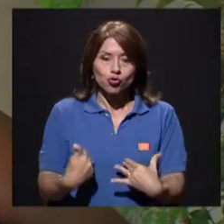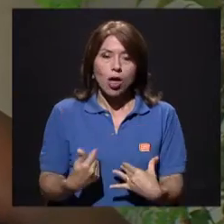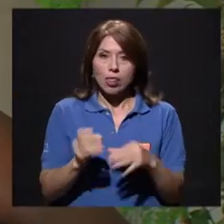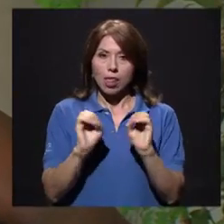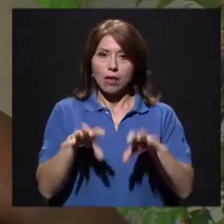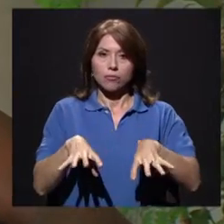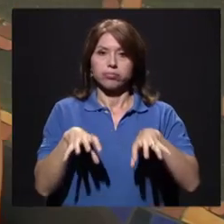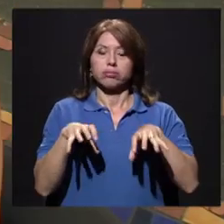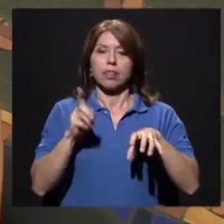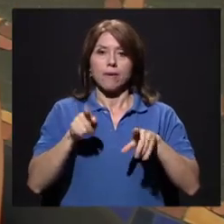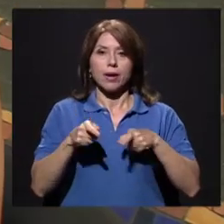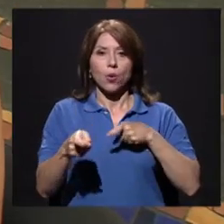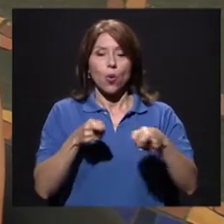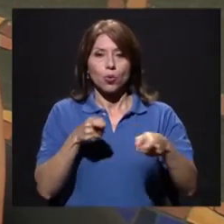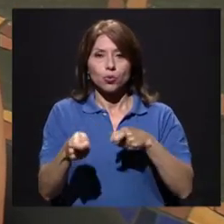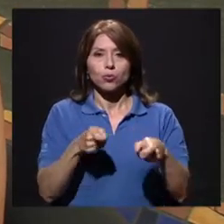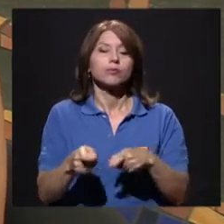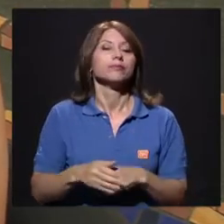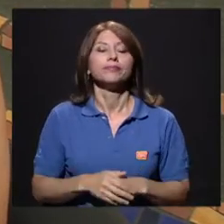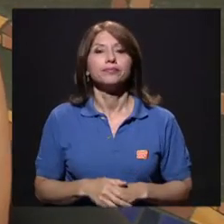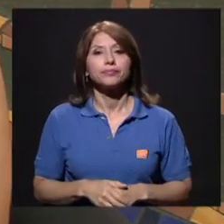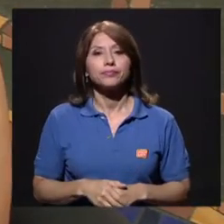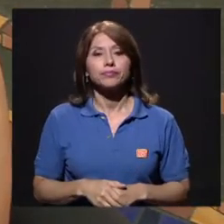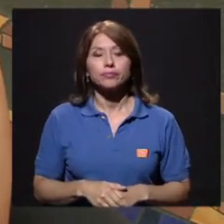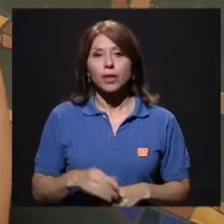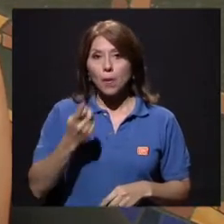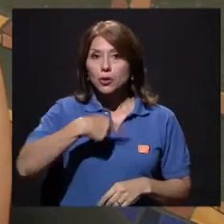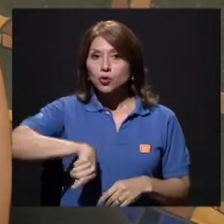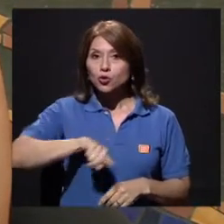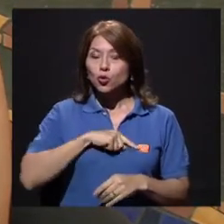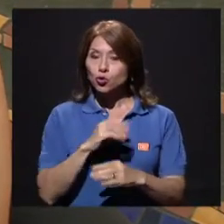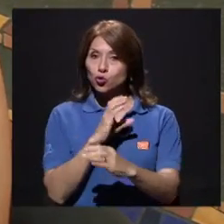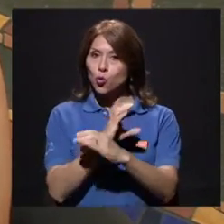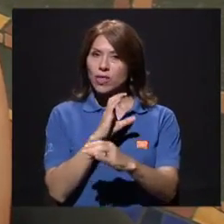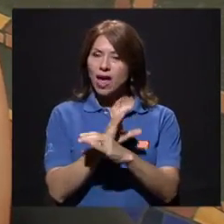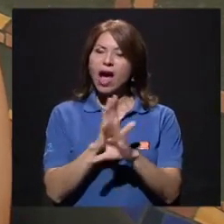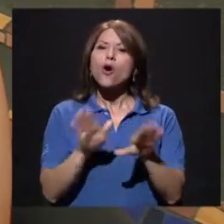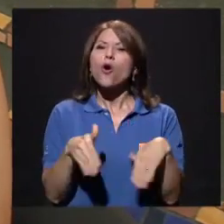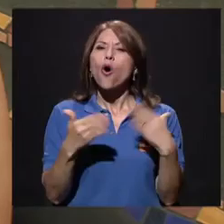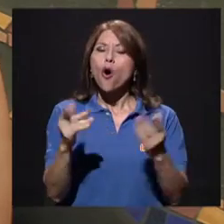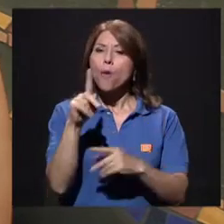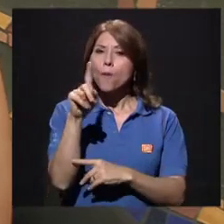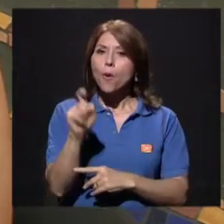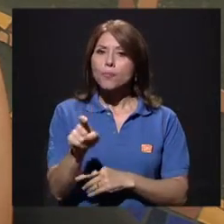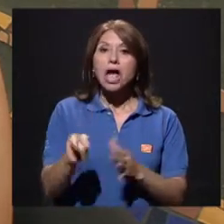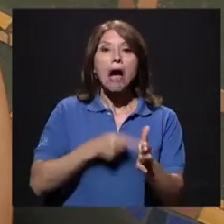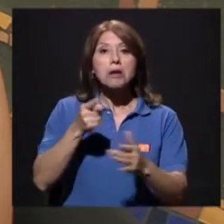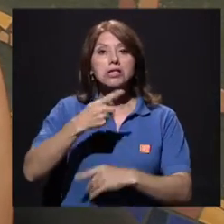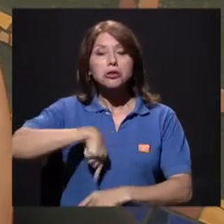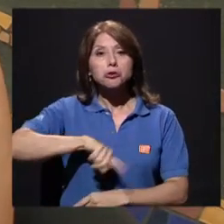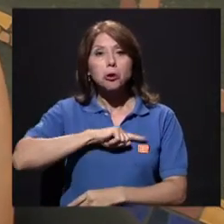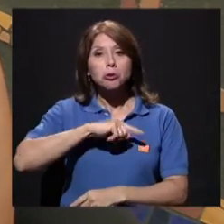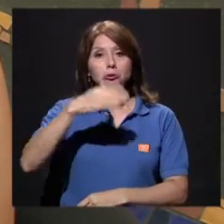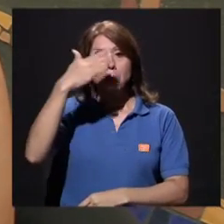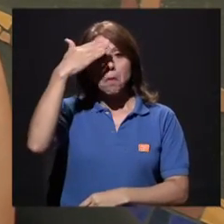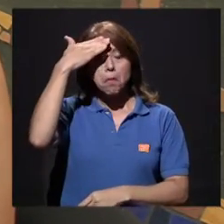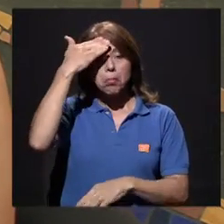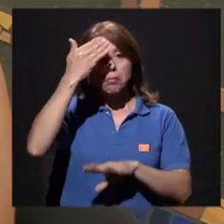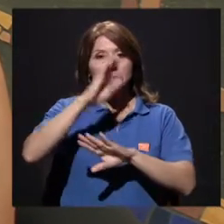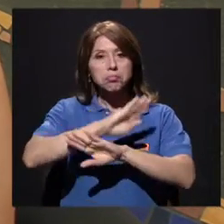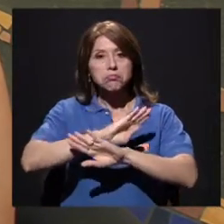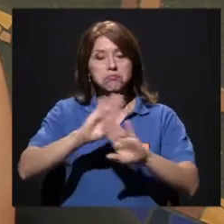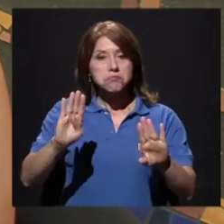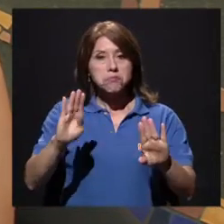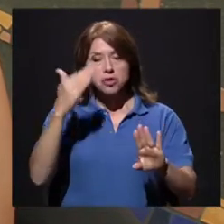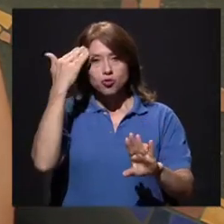músculos. ¿Cómo logramos ese cuidarnos? Porque a veces desde el desconocimiento nosotros empezamos a practicar